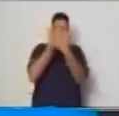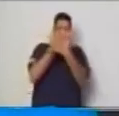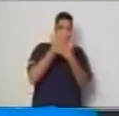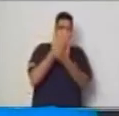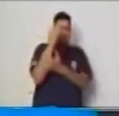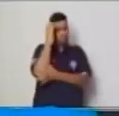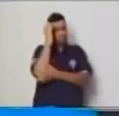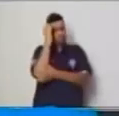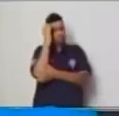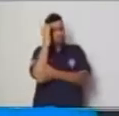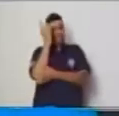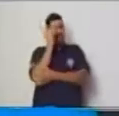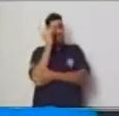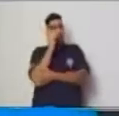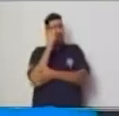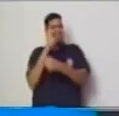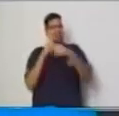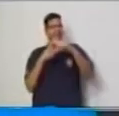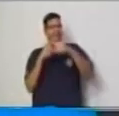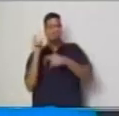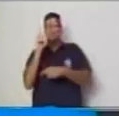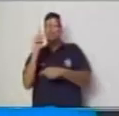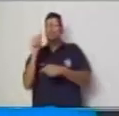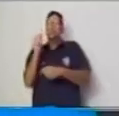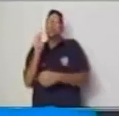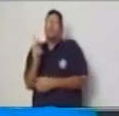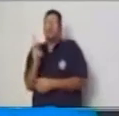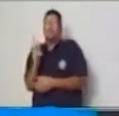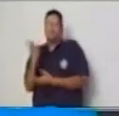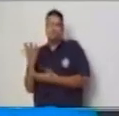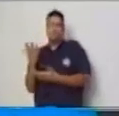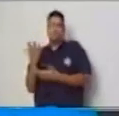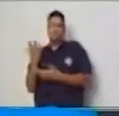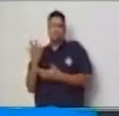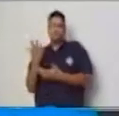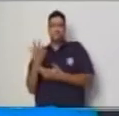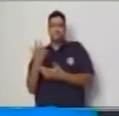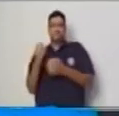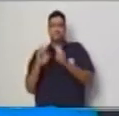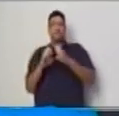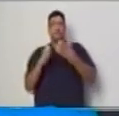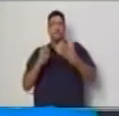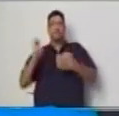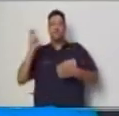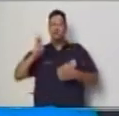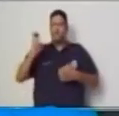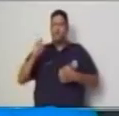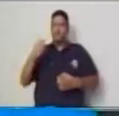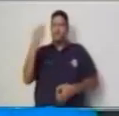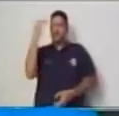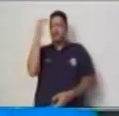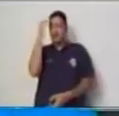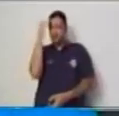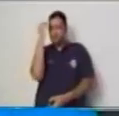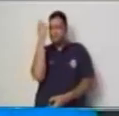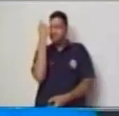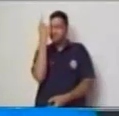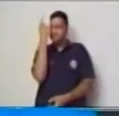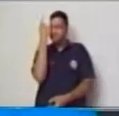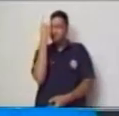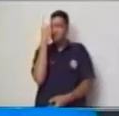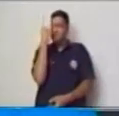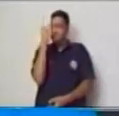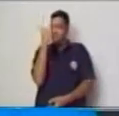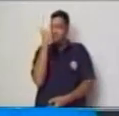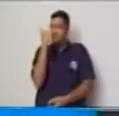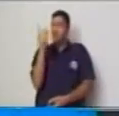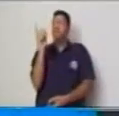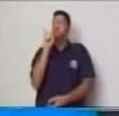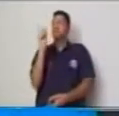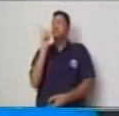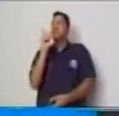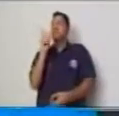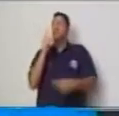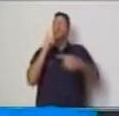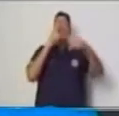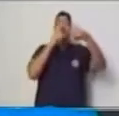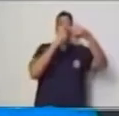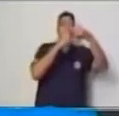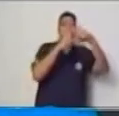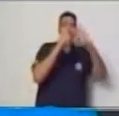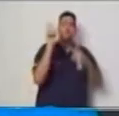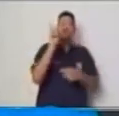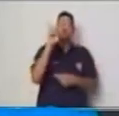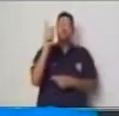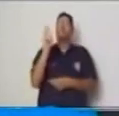el eje horizontal o el eje de las X también llamado abscisas y